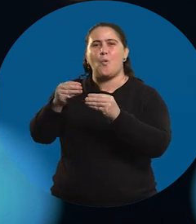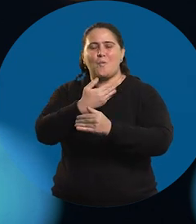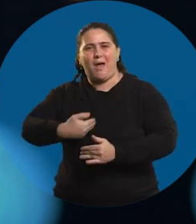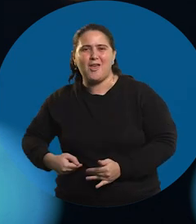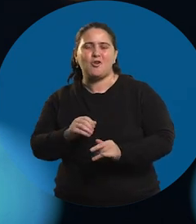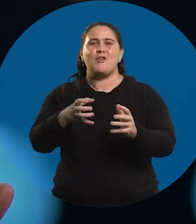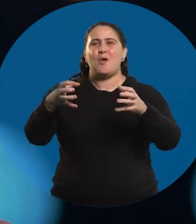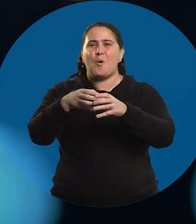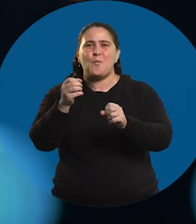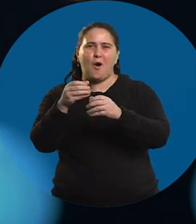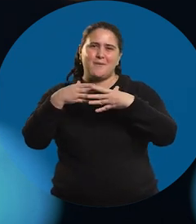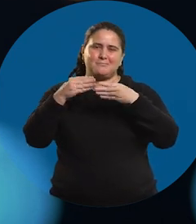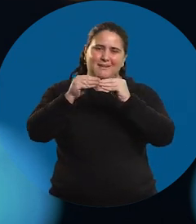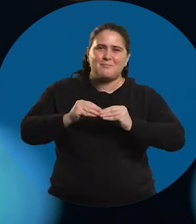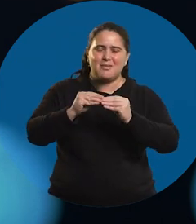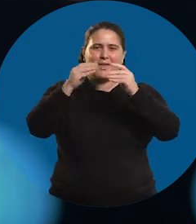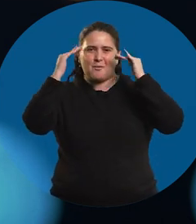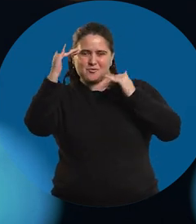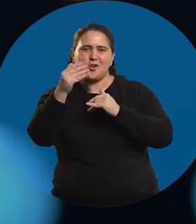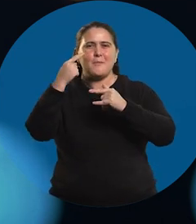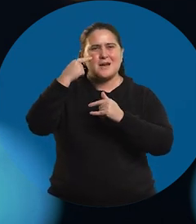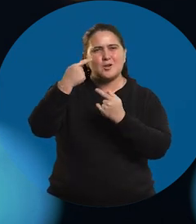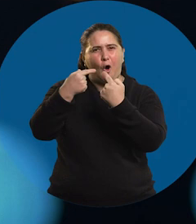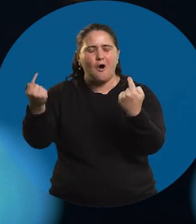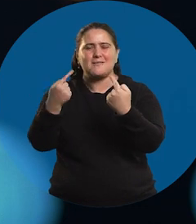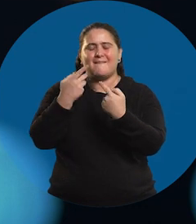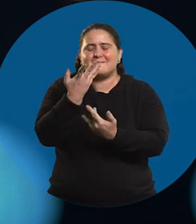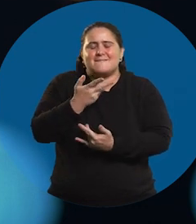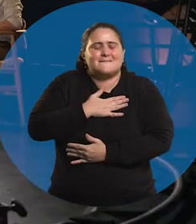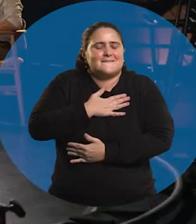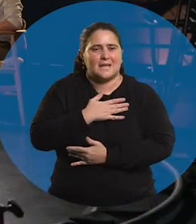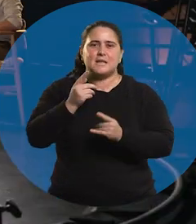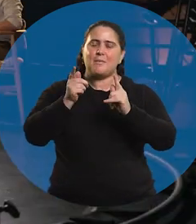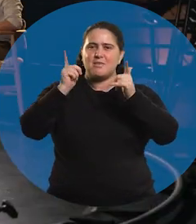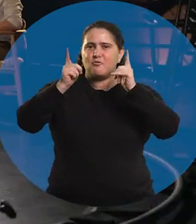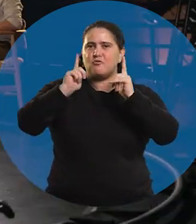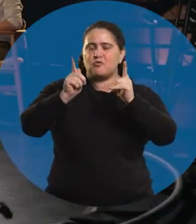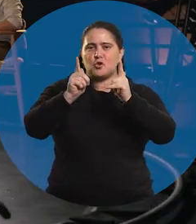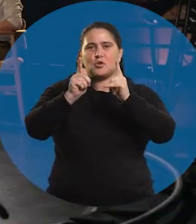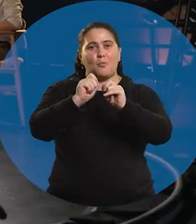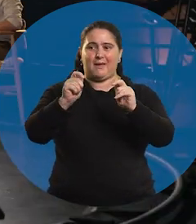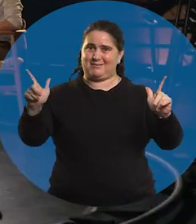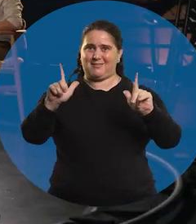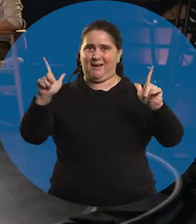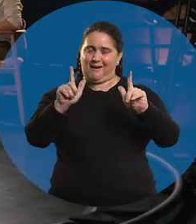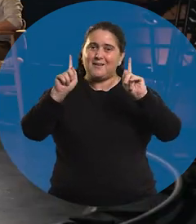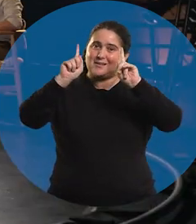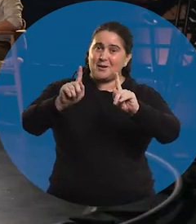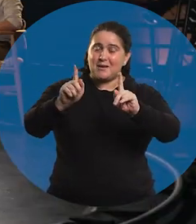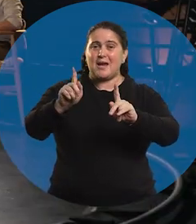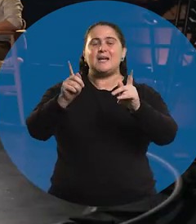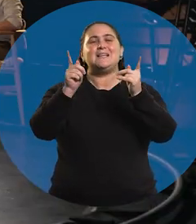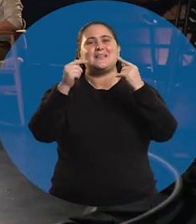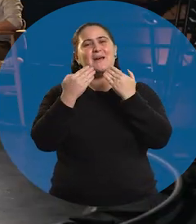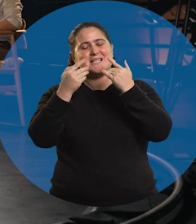de estar con mi equipo de matemática pensando sobre asuntos que me apasionan. Disfruto de estar en la tele y,